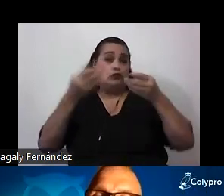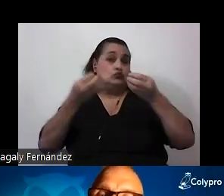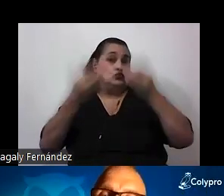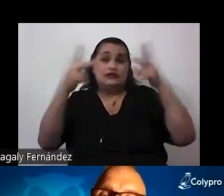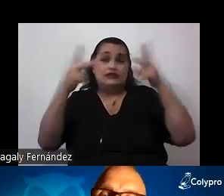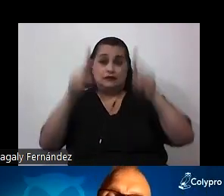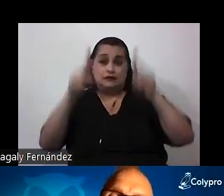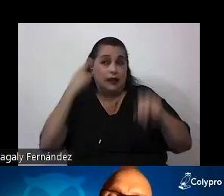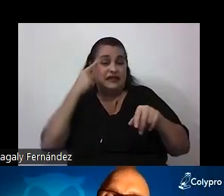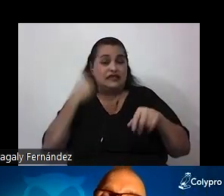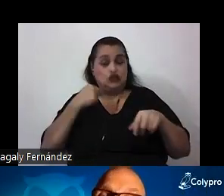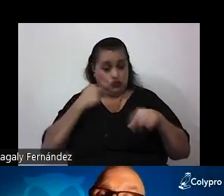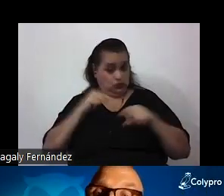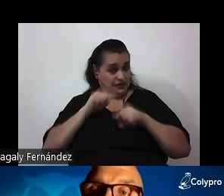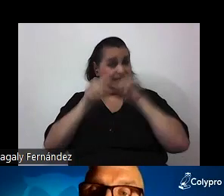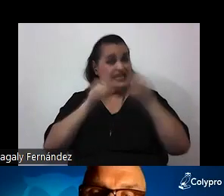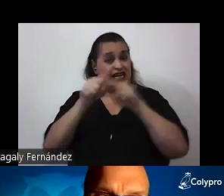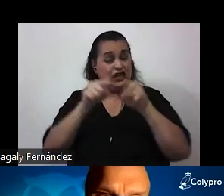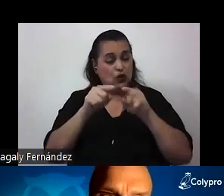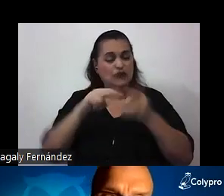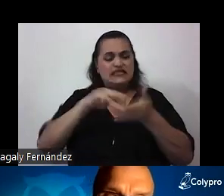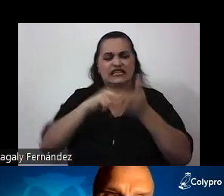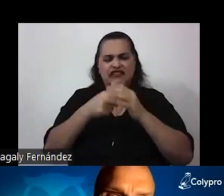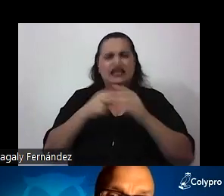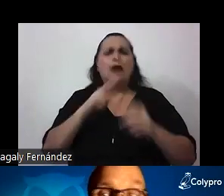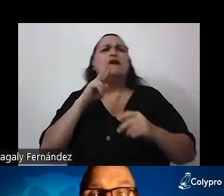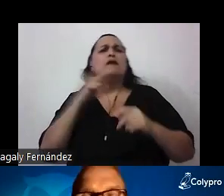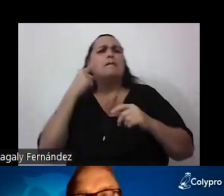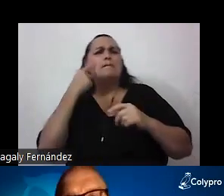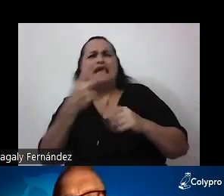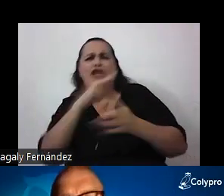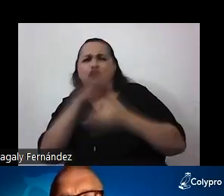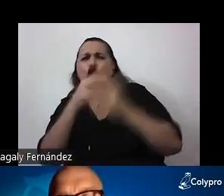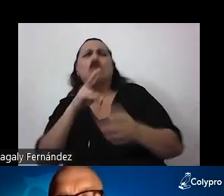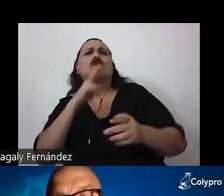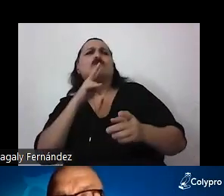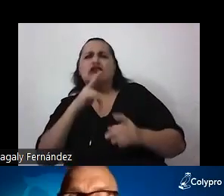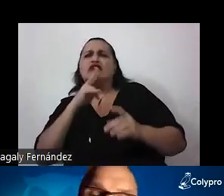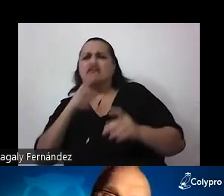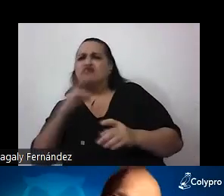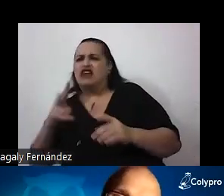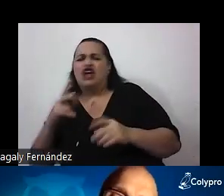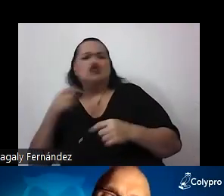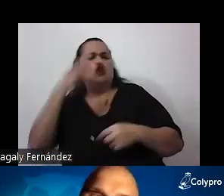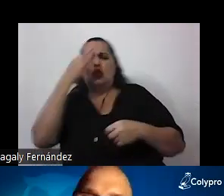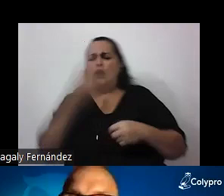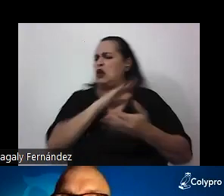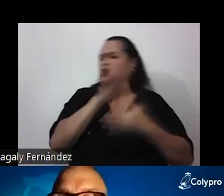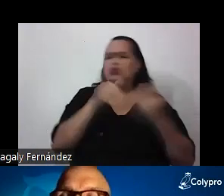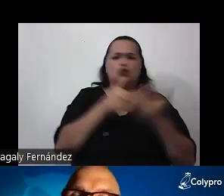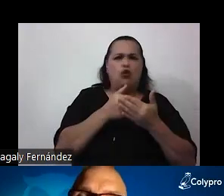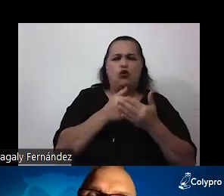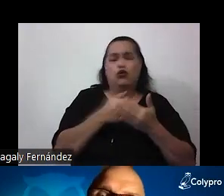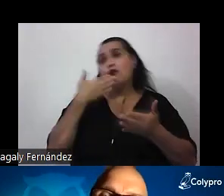consiste en relativizar todo bueno yo no me creo del todo nada bueno los